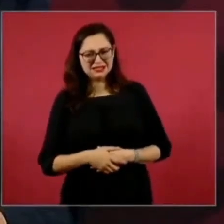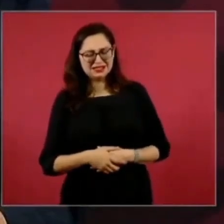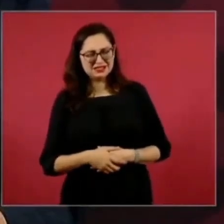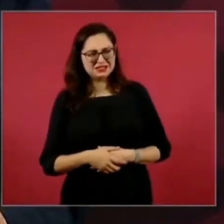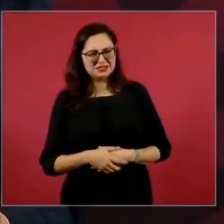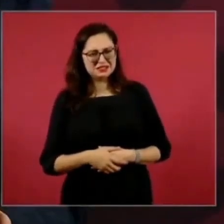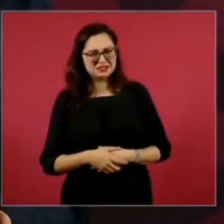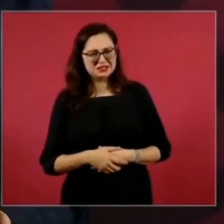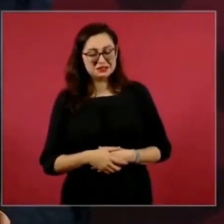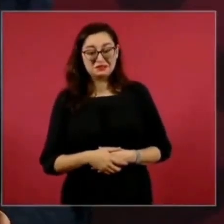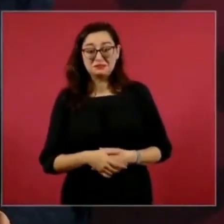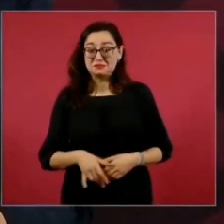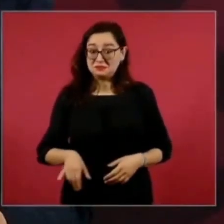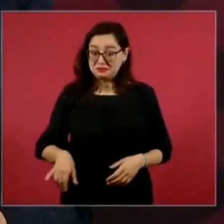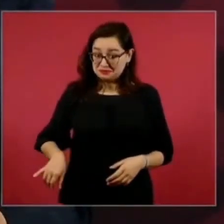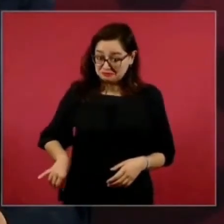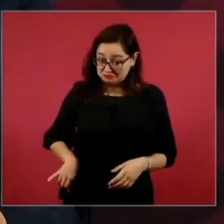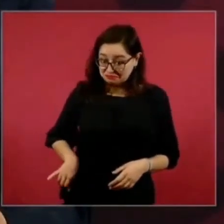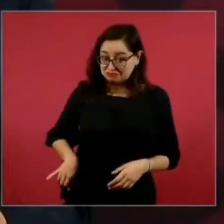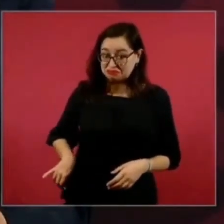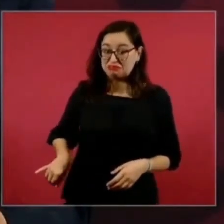Entonces, es interesante,